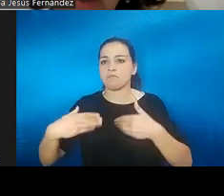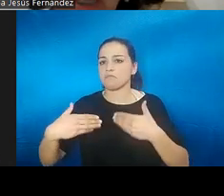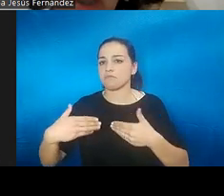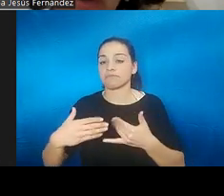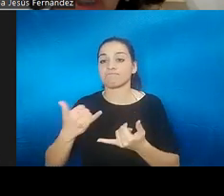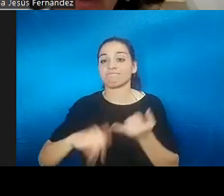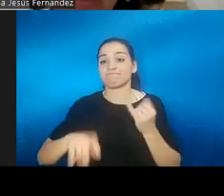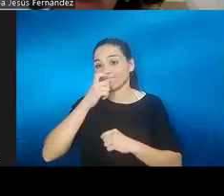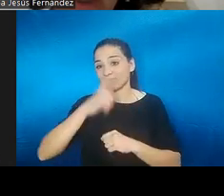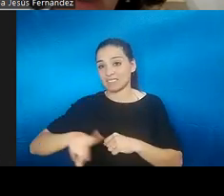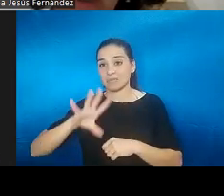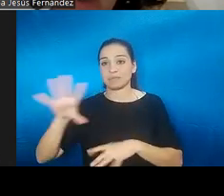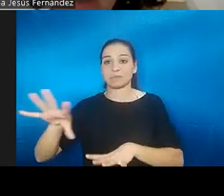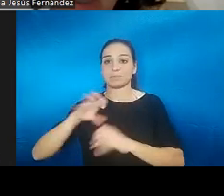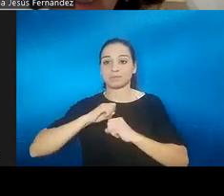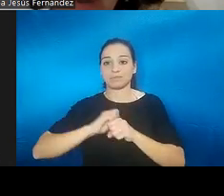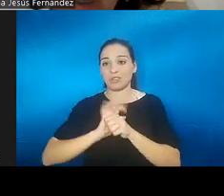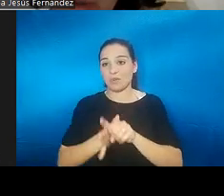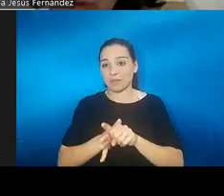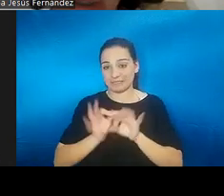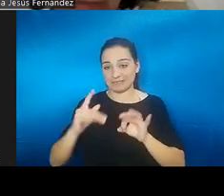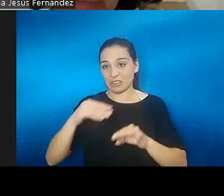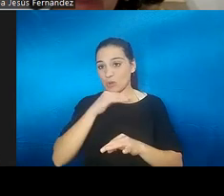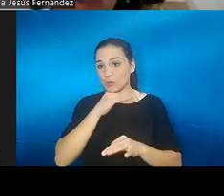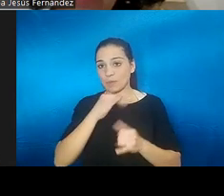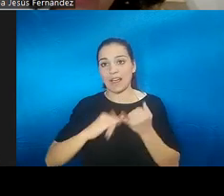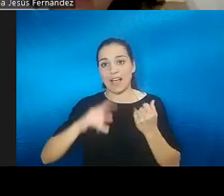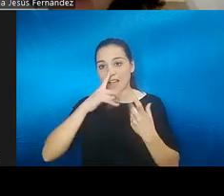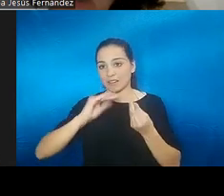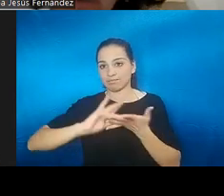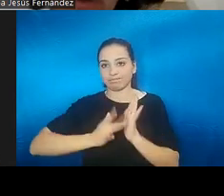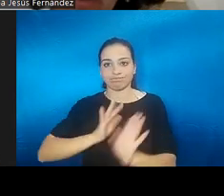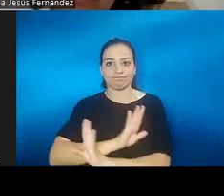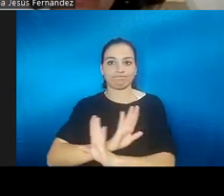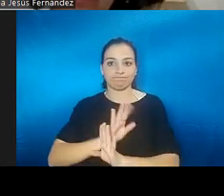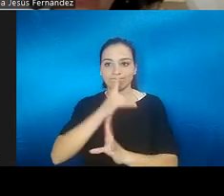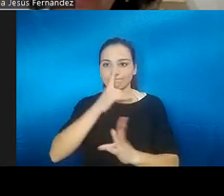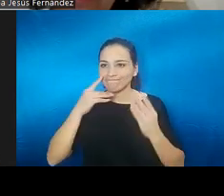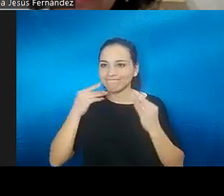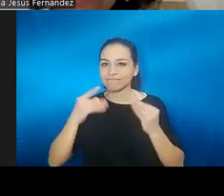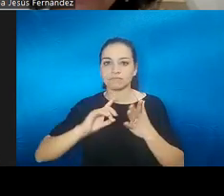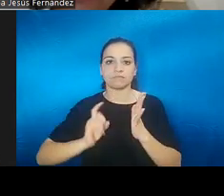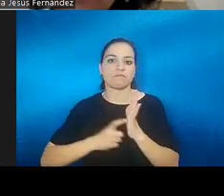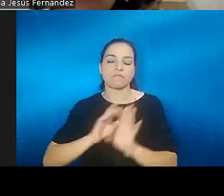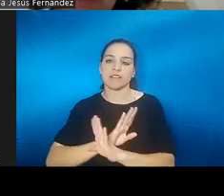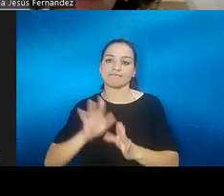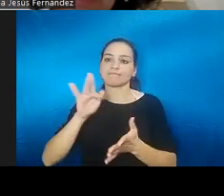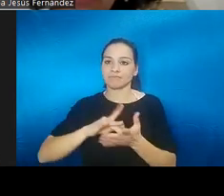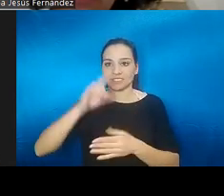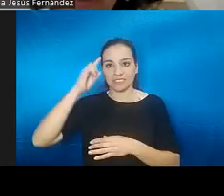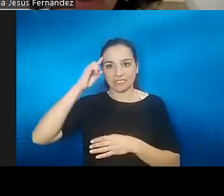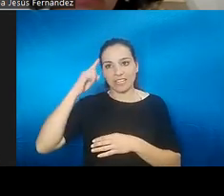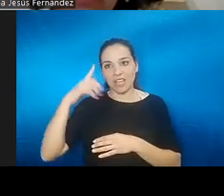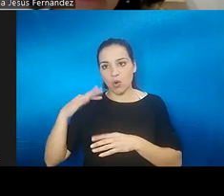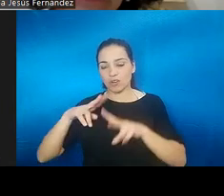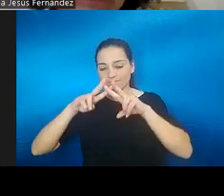el año pasado en octubre y ya la pérdida ahora es total he vuelto a ir al neurólogo he vuelto a ir al